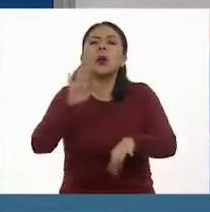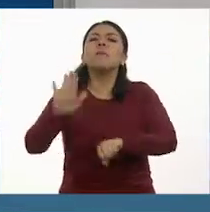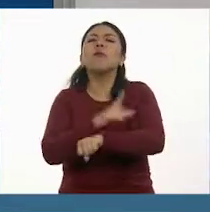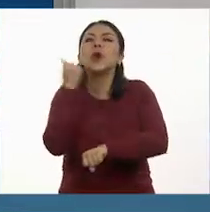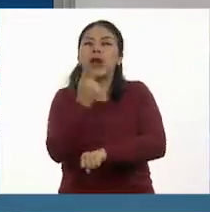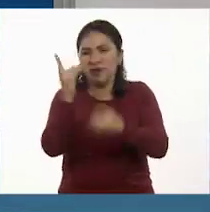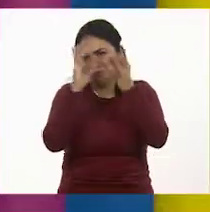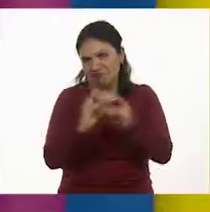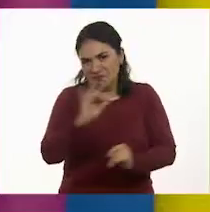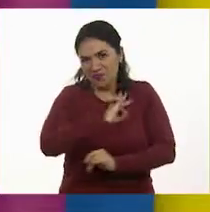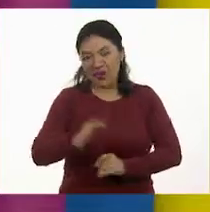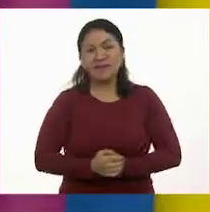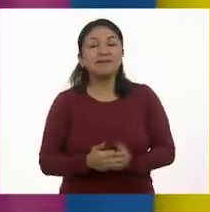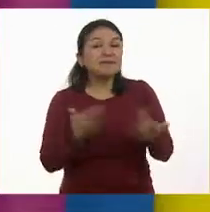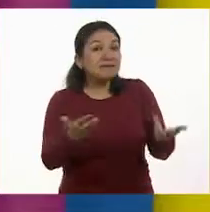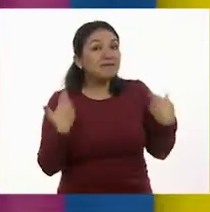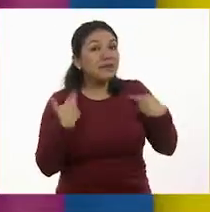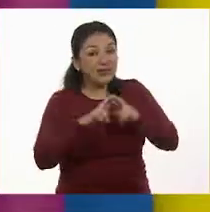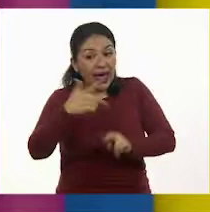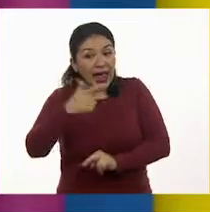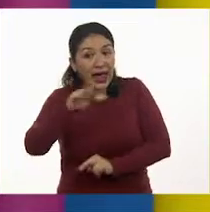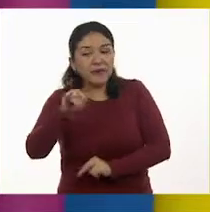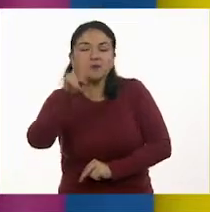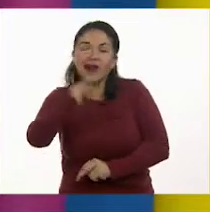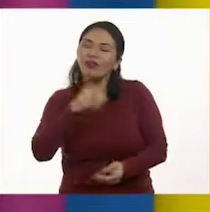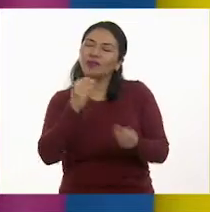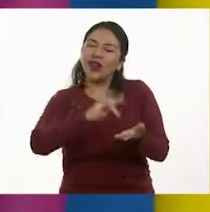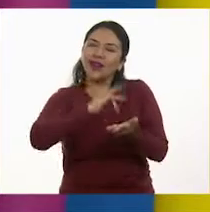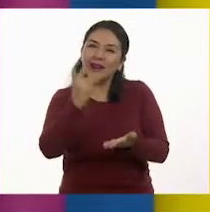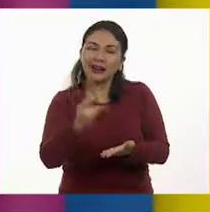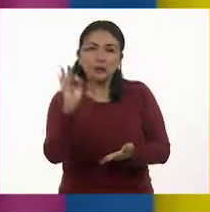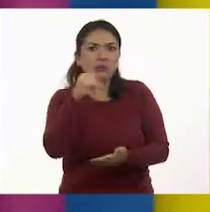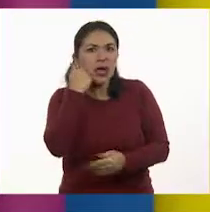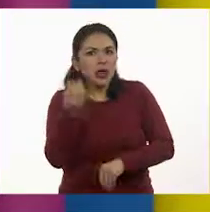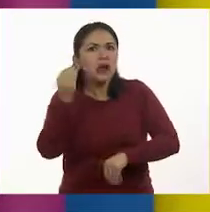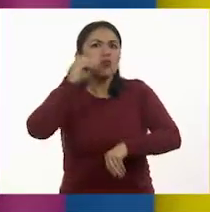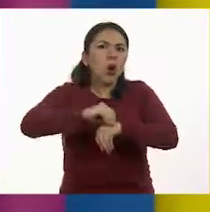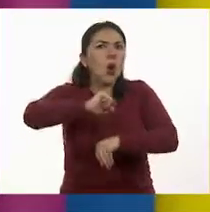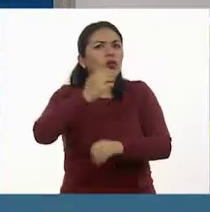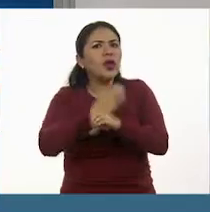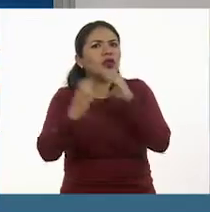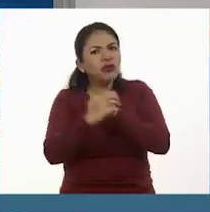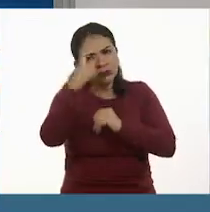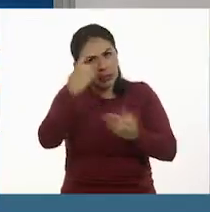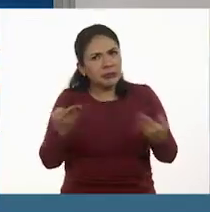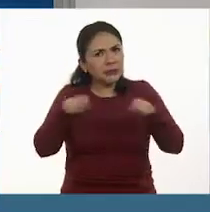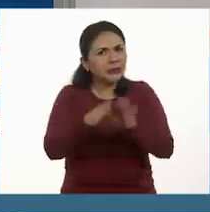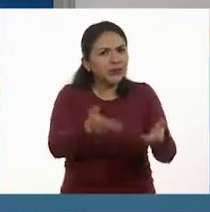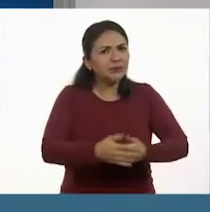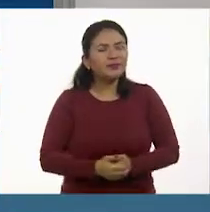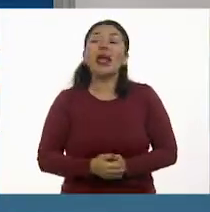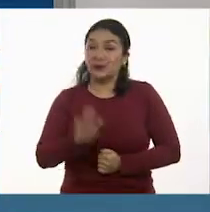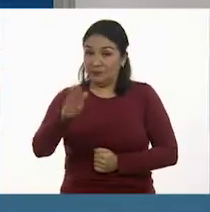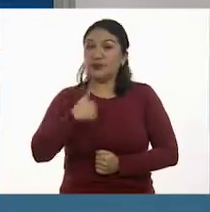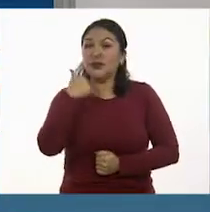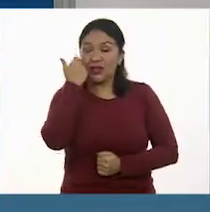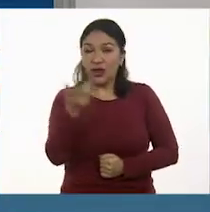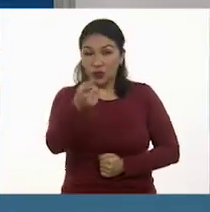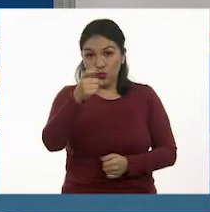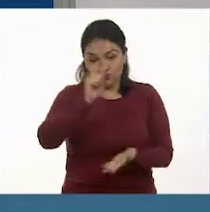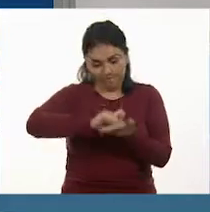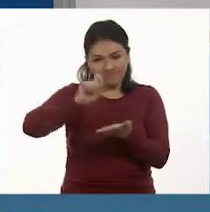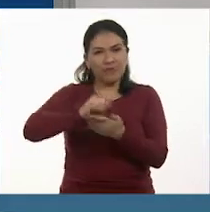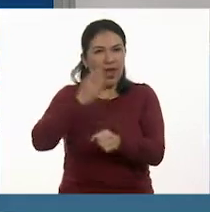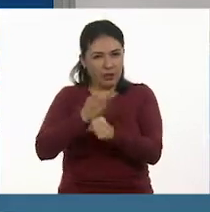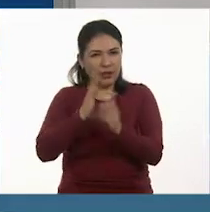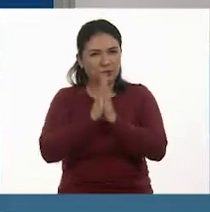Exacto. Pues, Gaby, como siempre, muchas gracias. Si quieres agregar algo para concluir. Pues, sí me gustaría, chicos, a ver, tomen nota.